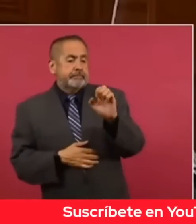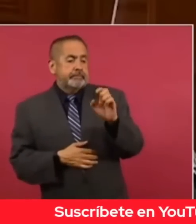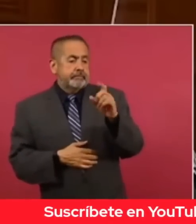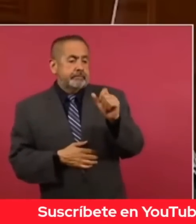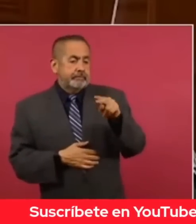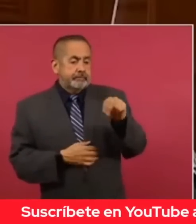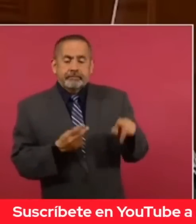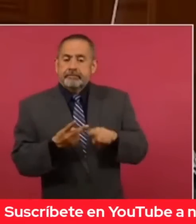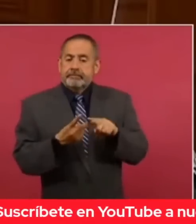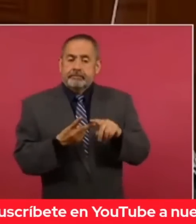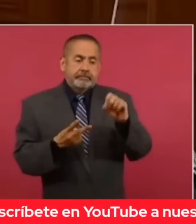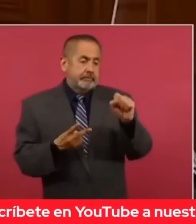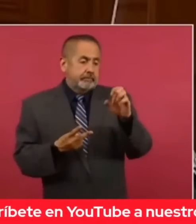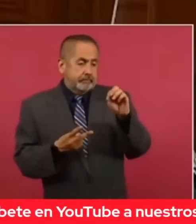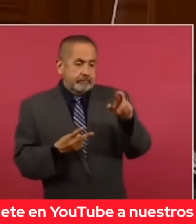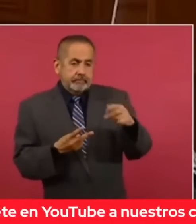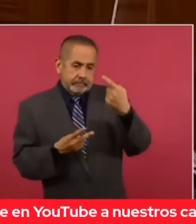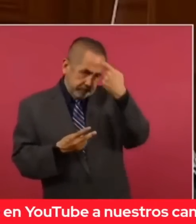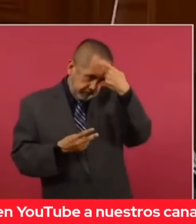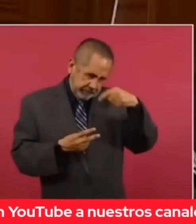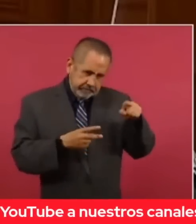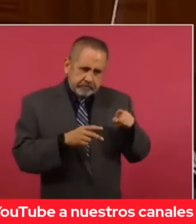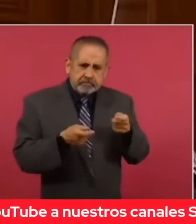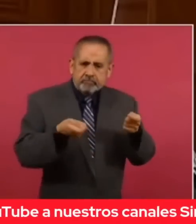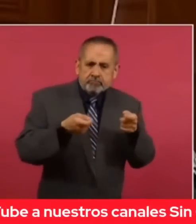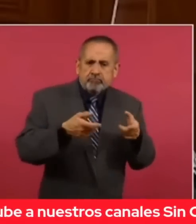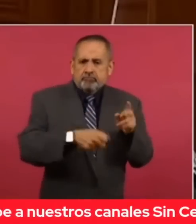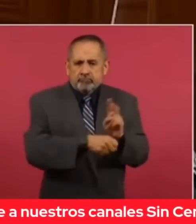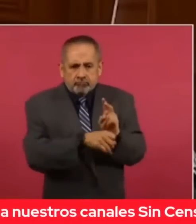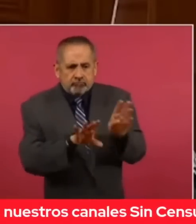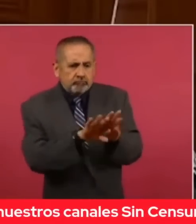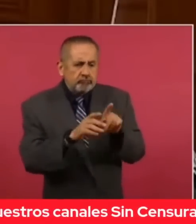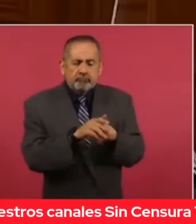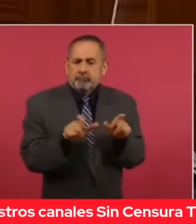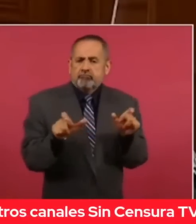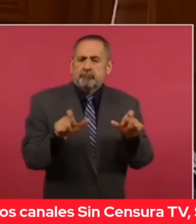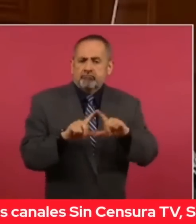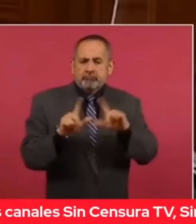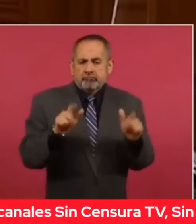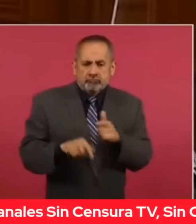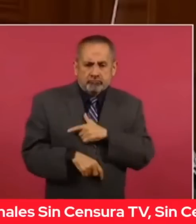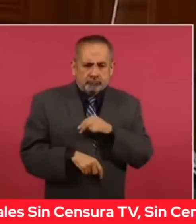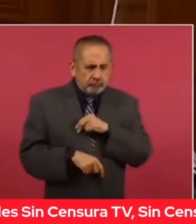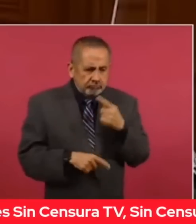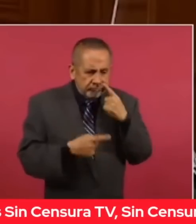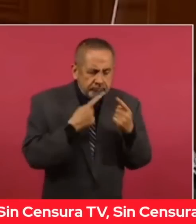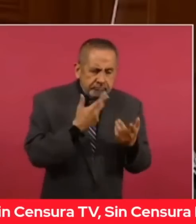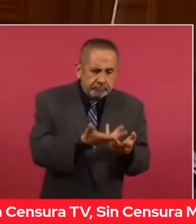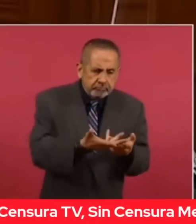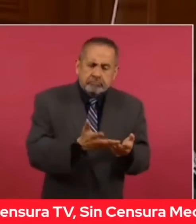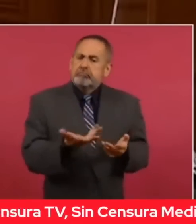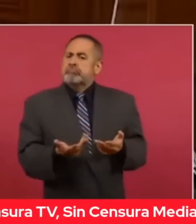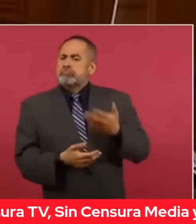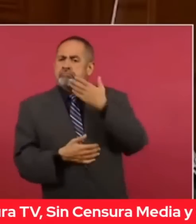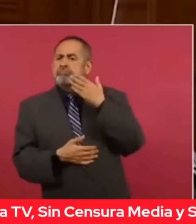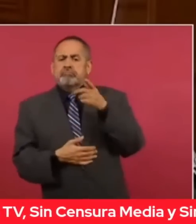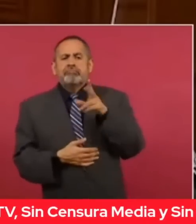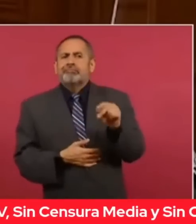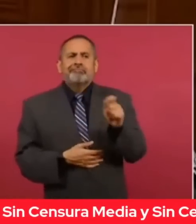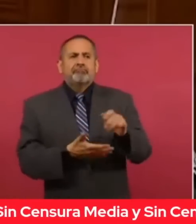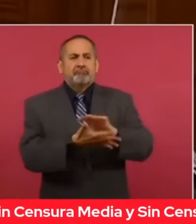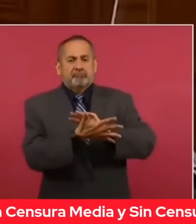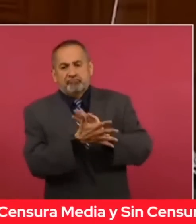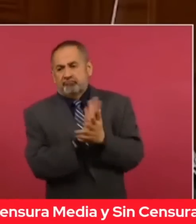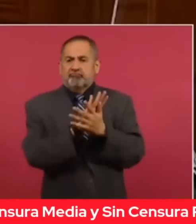intervengan en funciones de control y operación de la Guardia Nacional, tampoco militariza